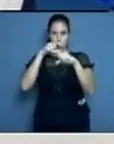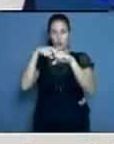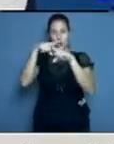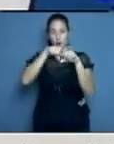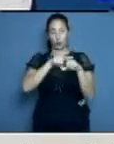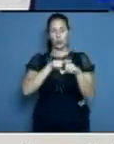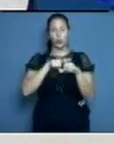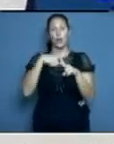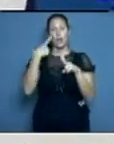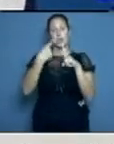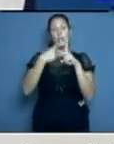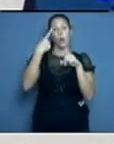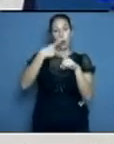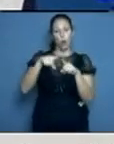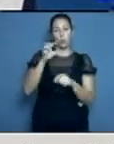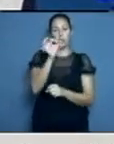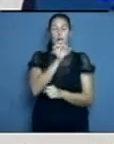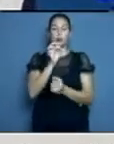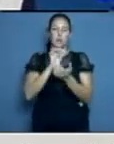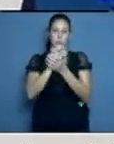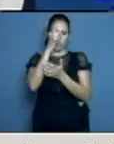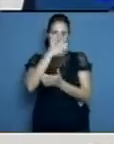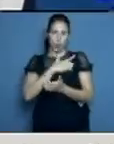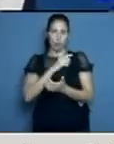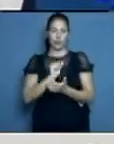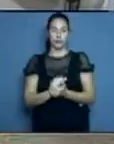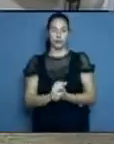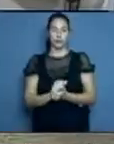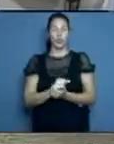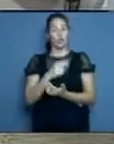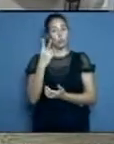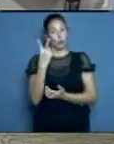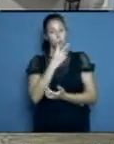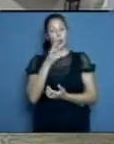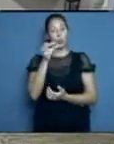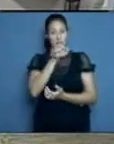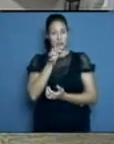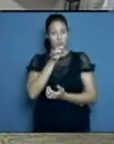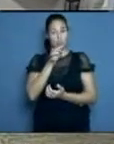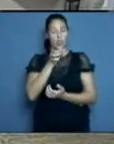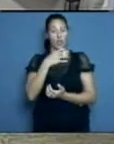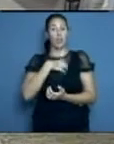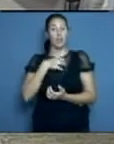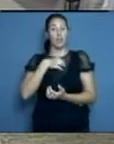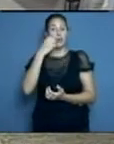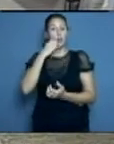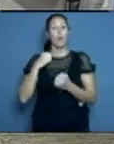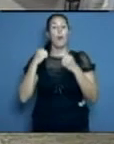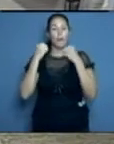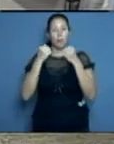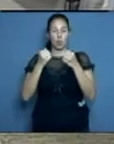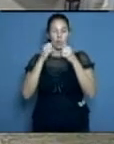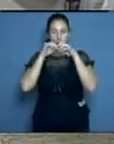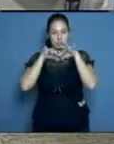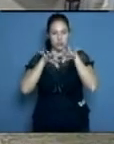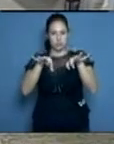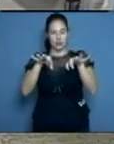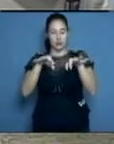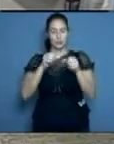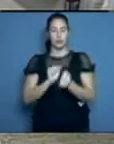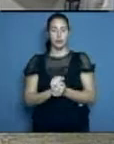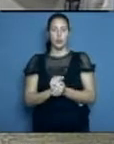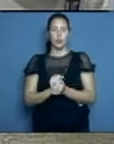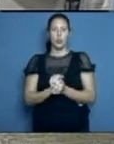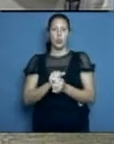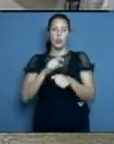alejada, pero que además está bien comprometida con la pandemia. Y en las próximas horas estaremos incorporando un